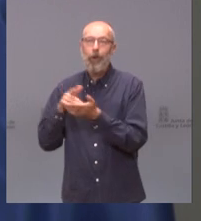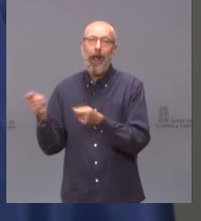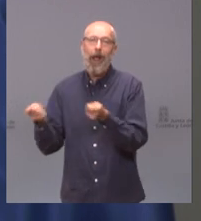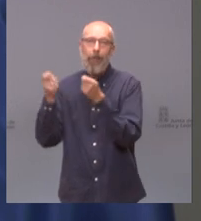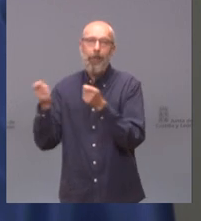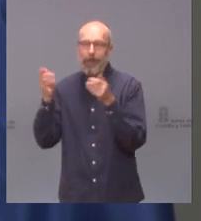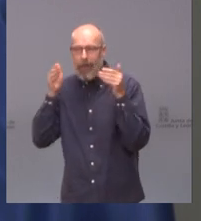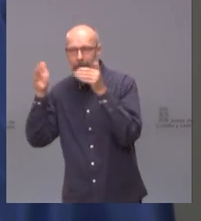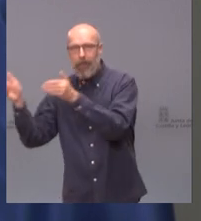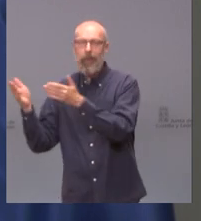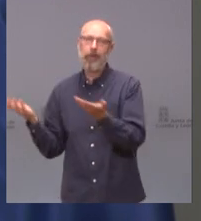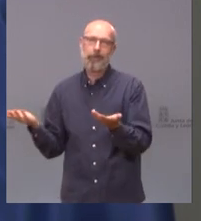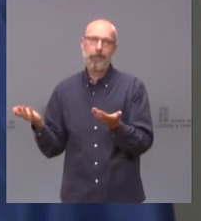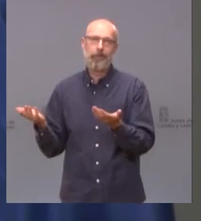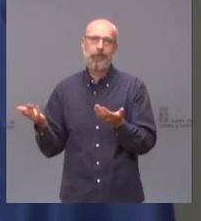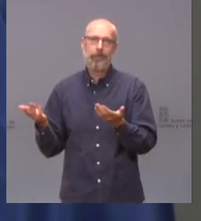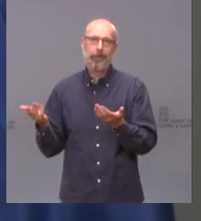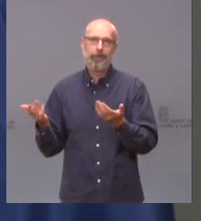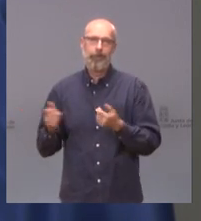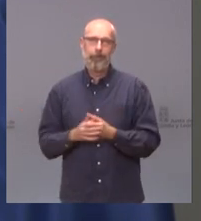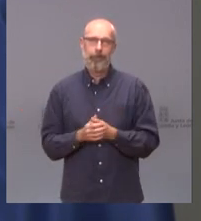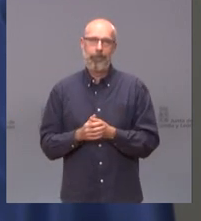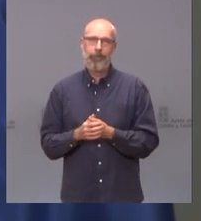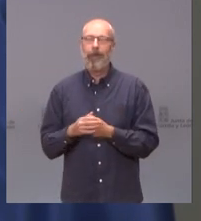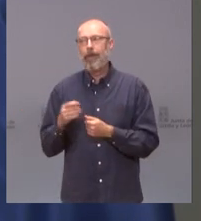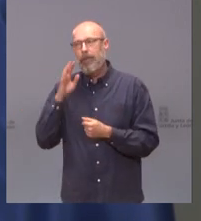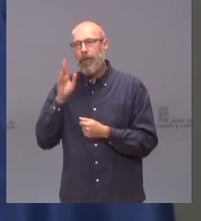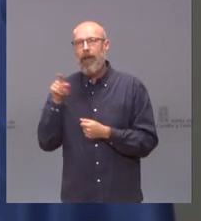Y el gobierno tiene temor